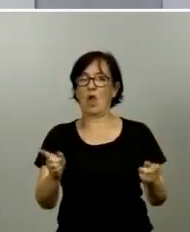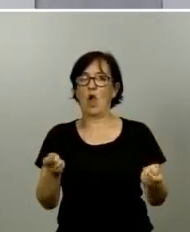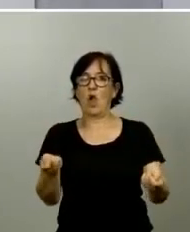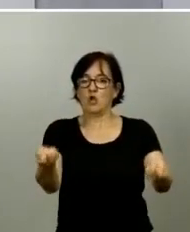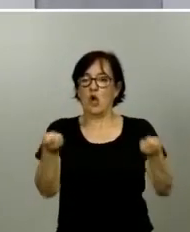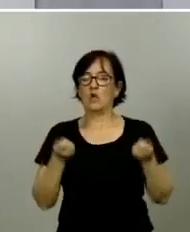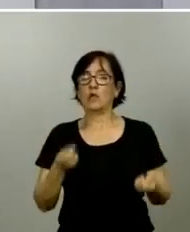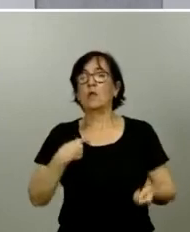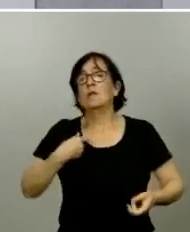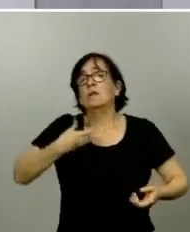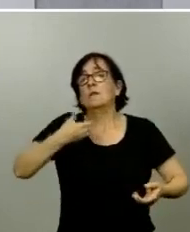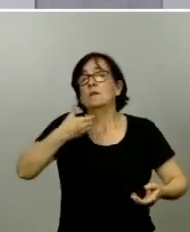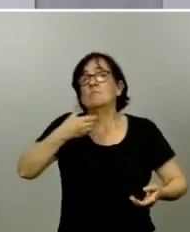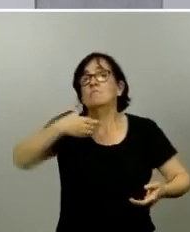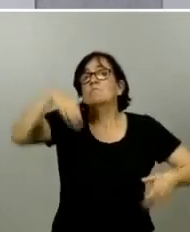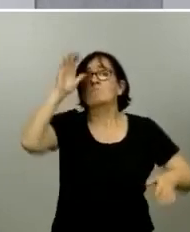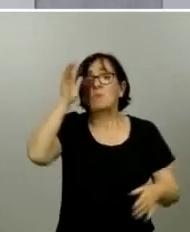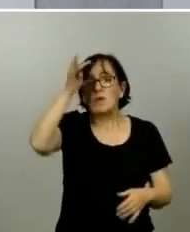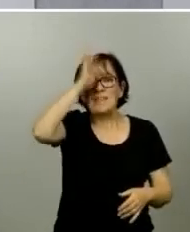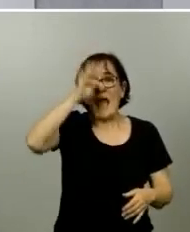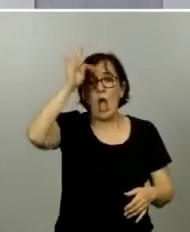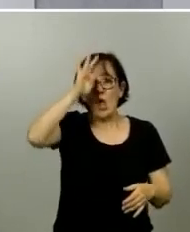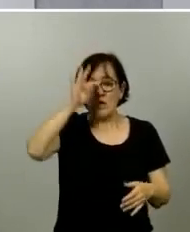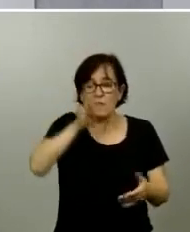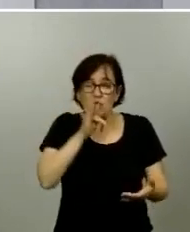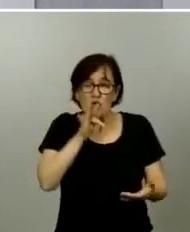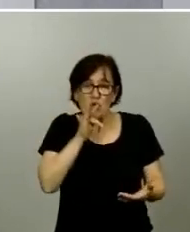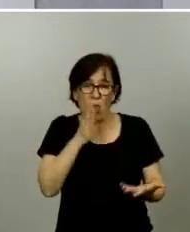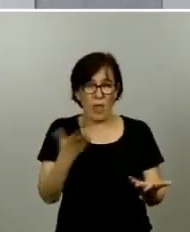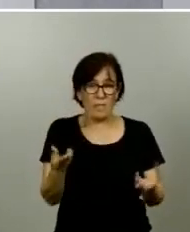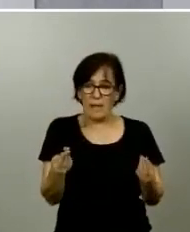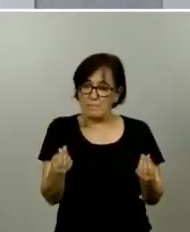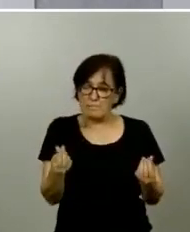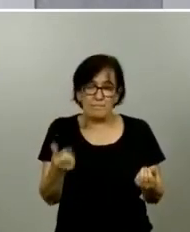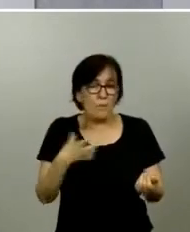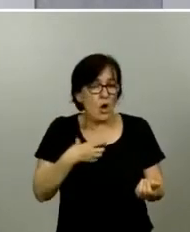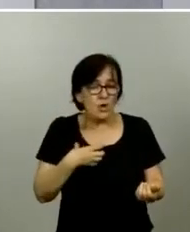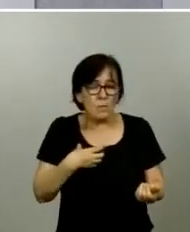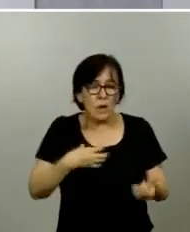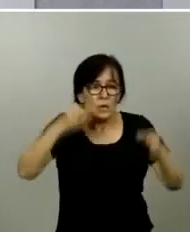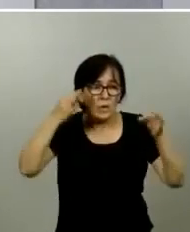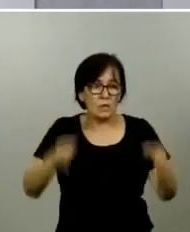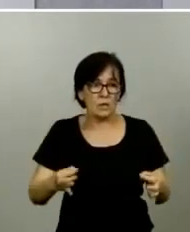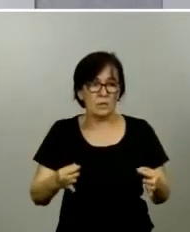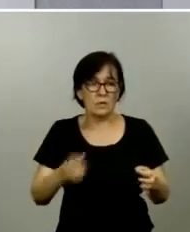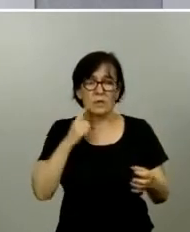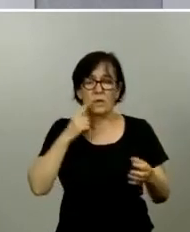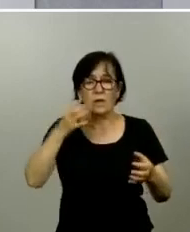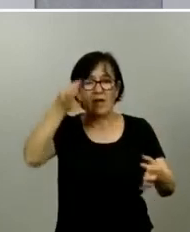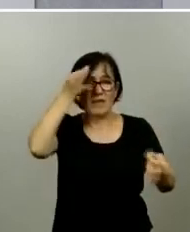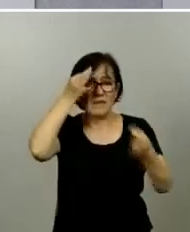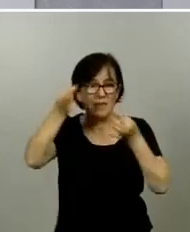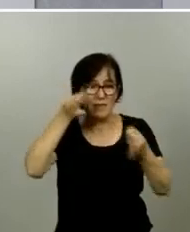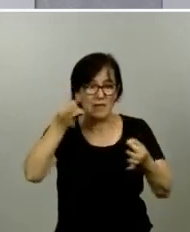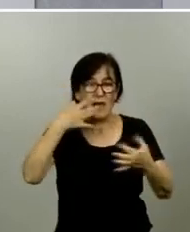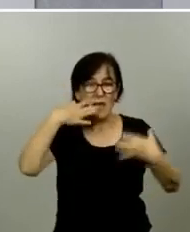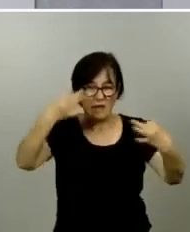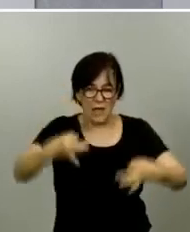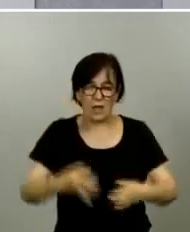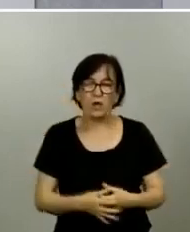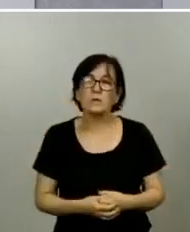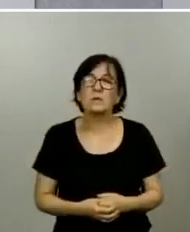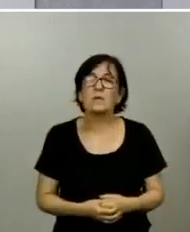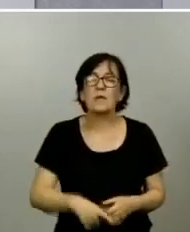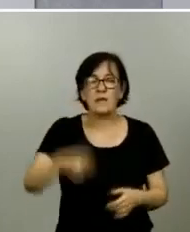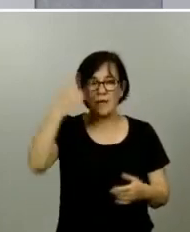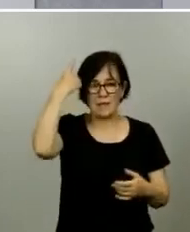hipótesis que todavía obviamente no puede estar avalada por datos reales sabemos que ahora